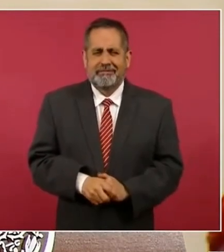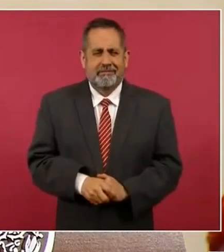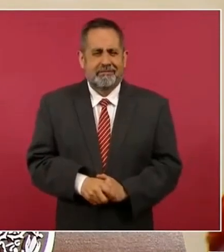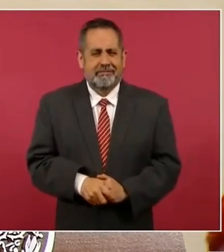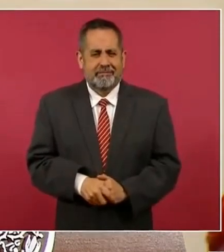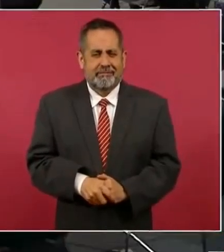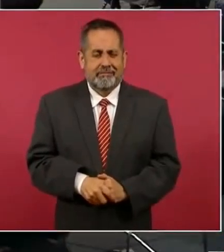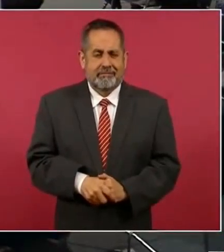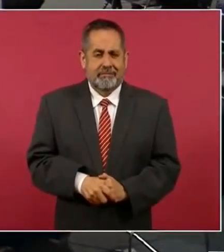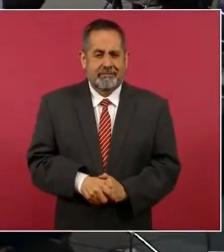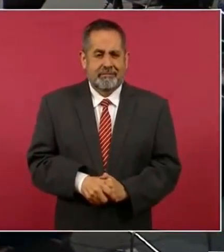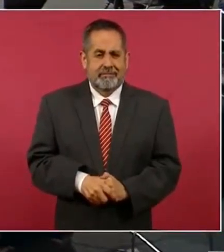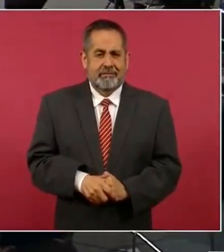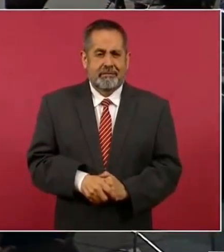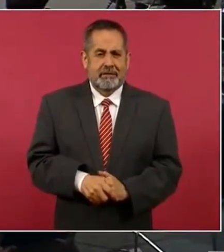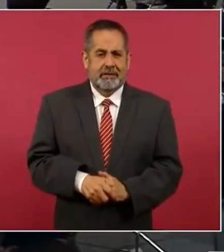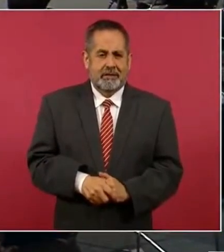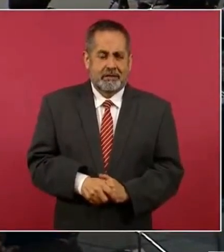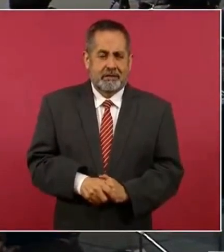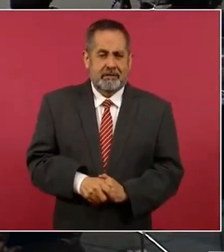pues este